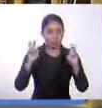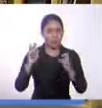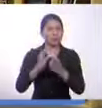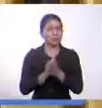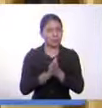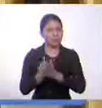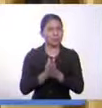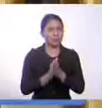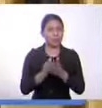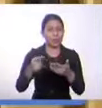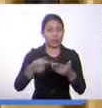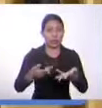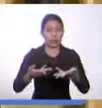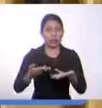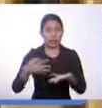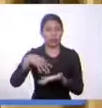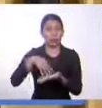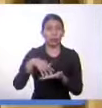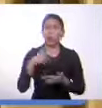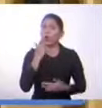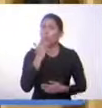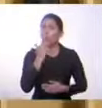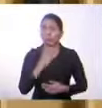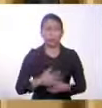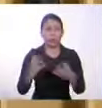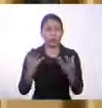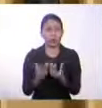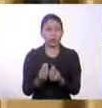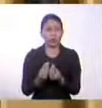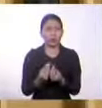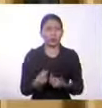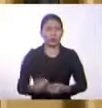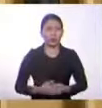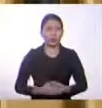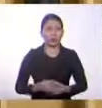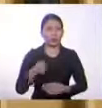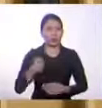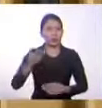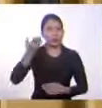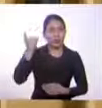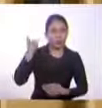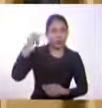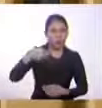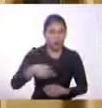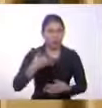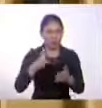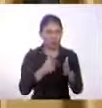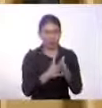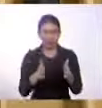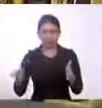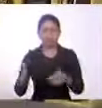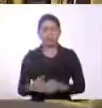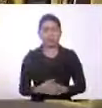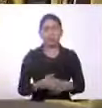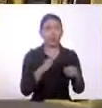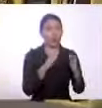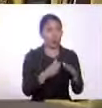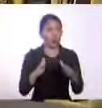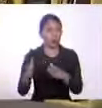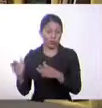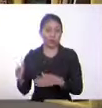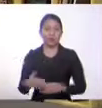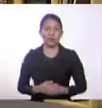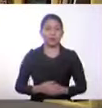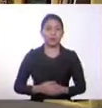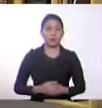interesante, derechos de los pueblos indígenas y de las minorías. Un tema adelante de la semana pasada si llevamos la secuencia. Llevamos la secuencia y es que